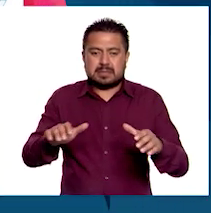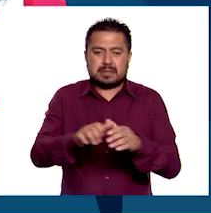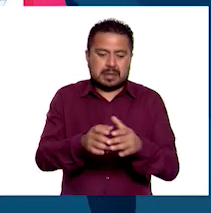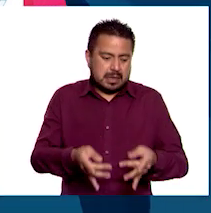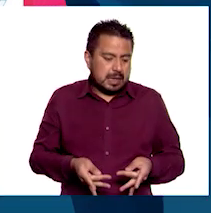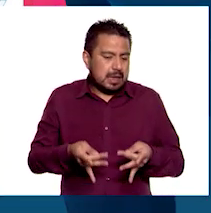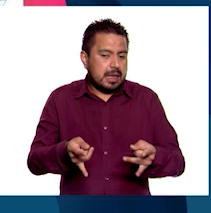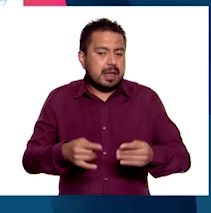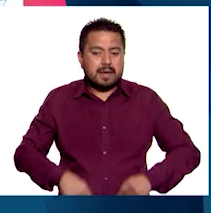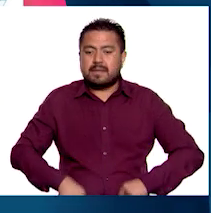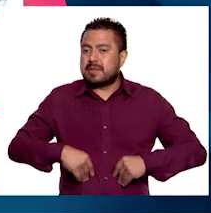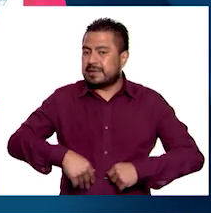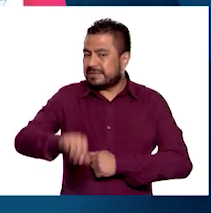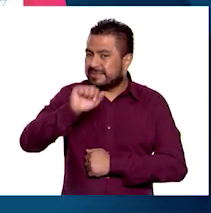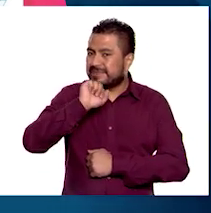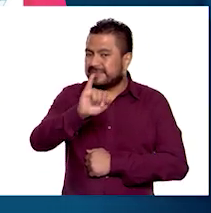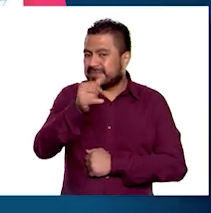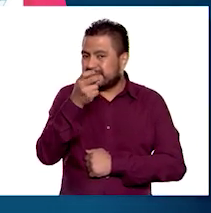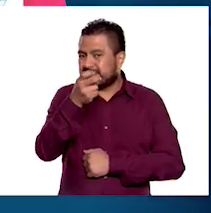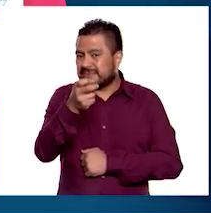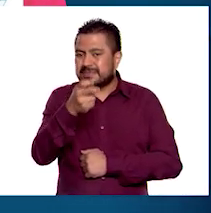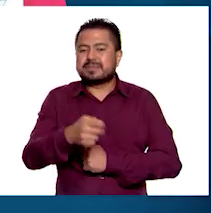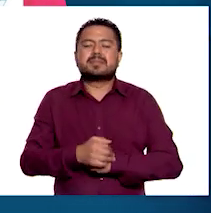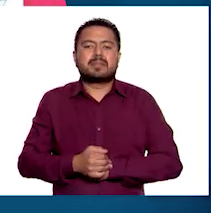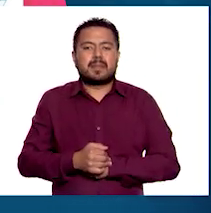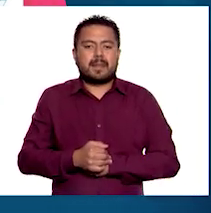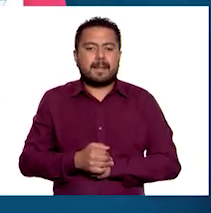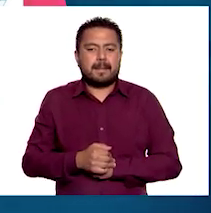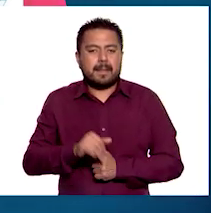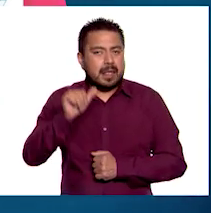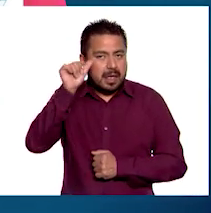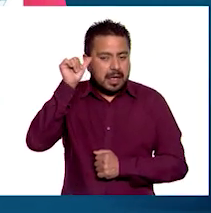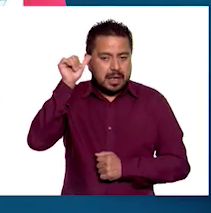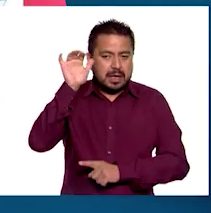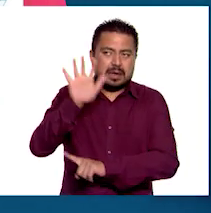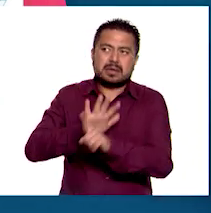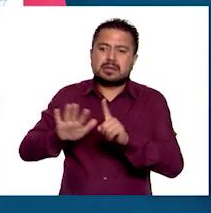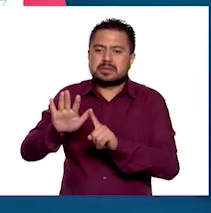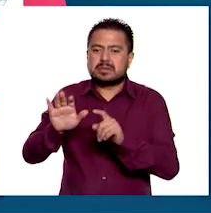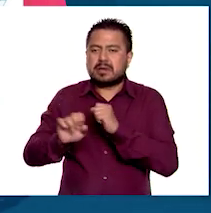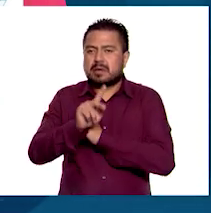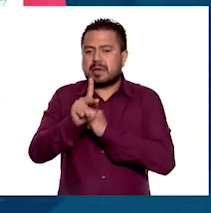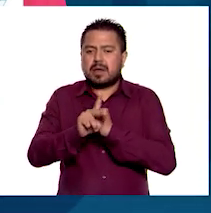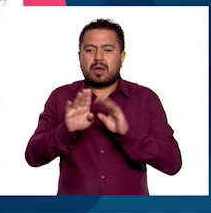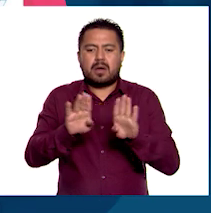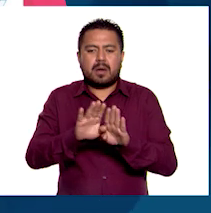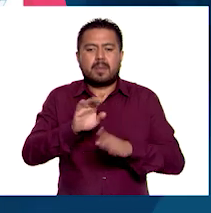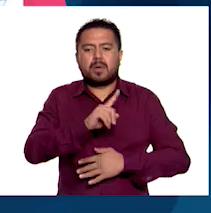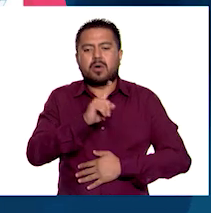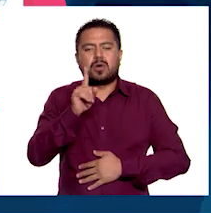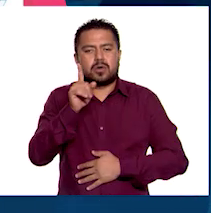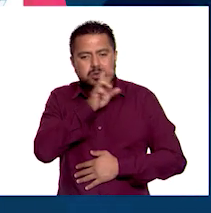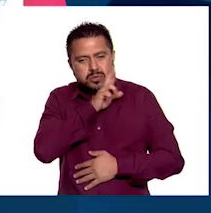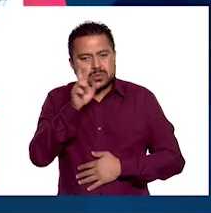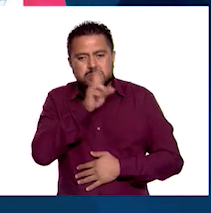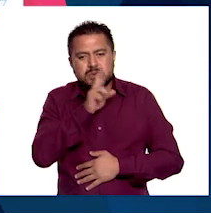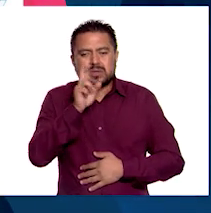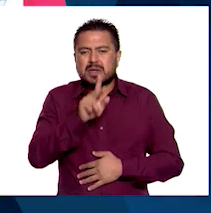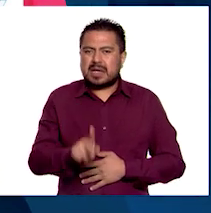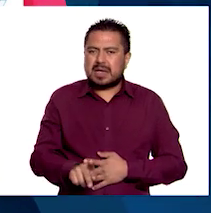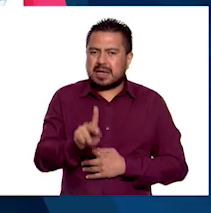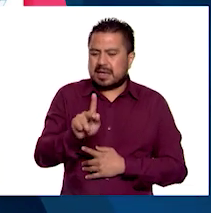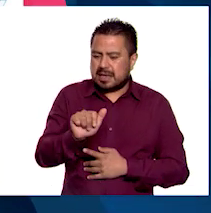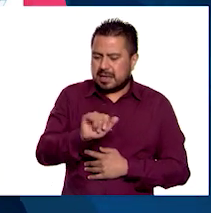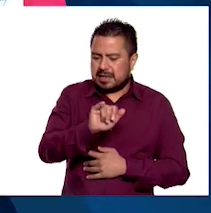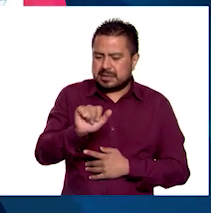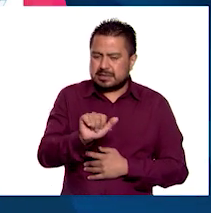de vida. Exactamente. En cuanto a Asia, destacan países como Federación Rusa, Kazajistán,